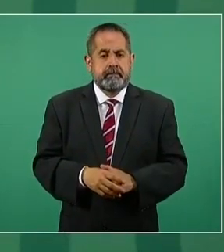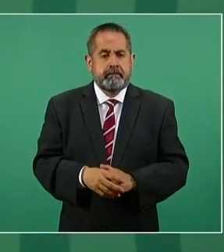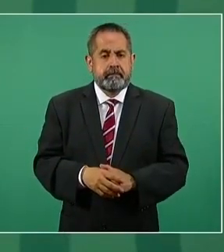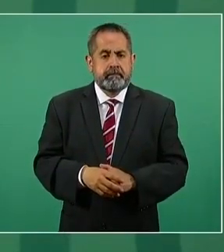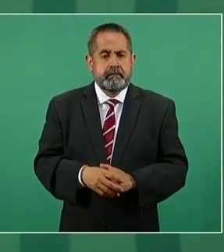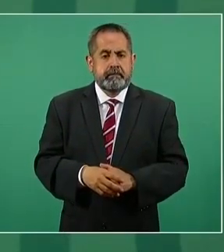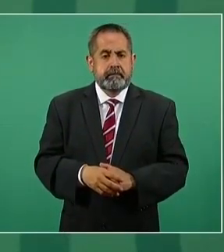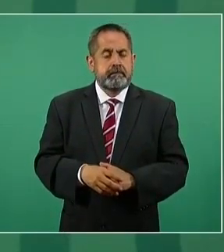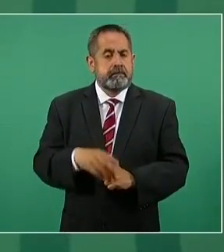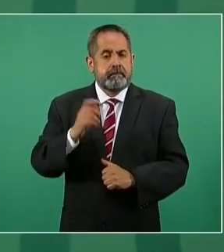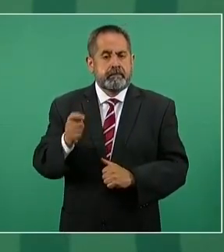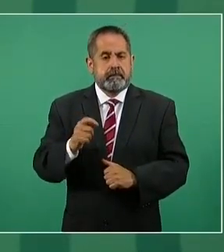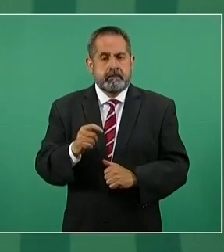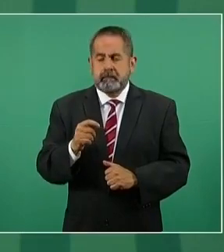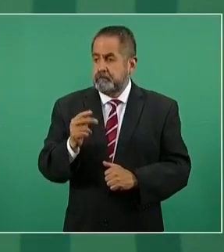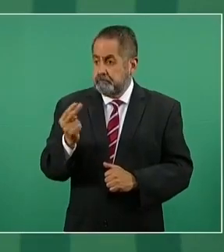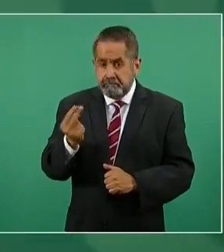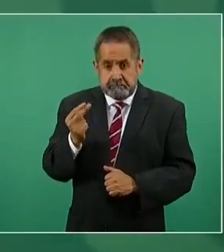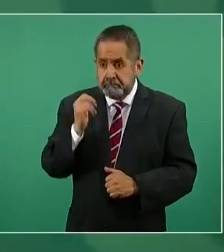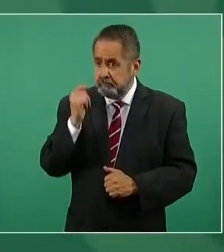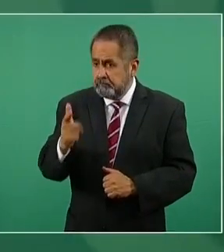como lo que sea necesario.